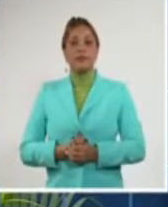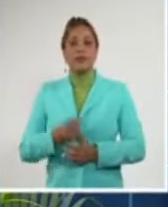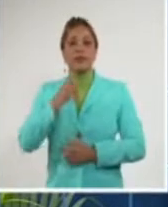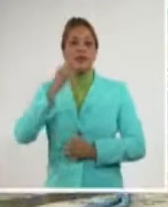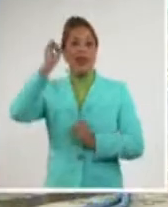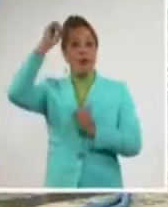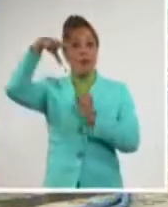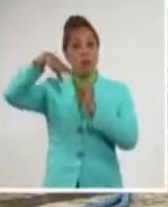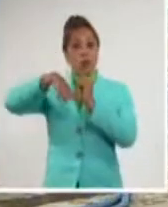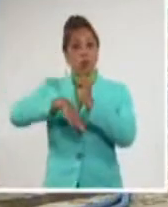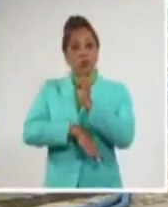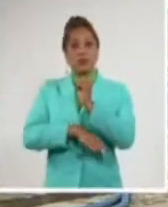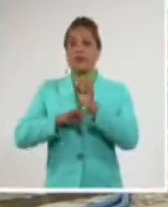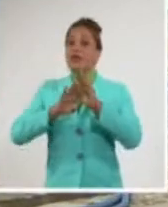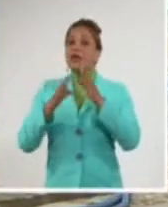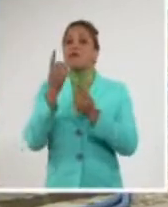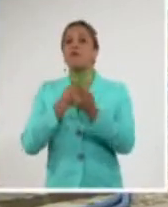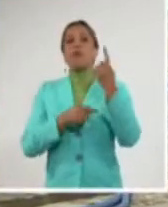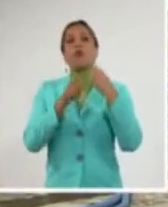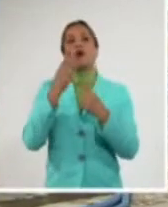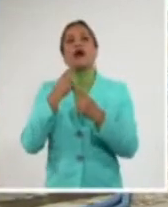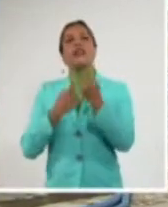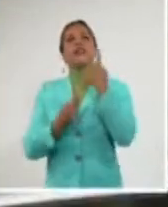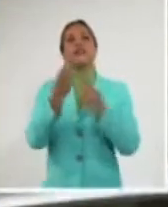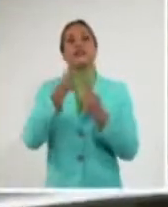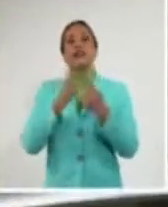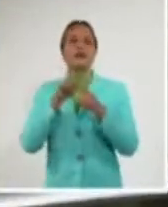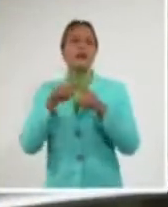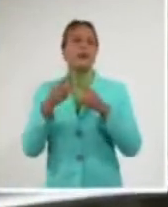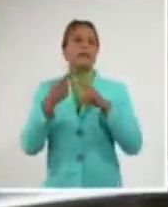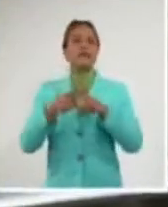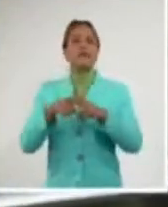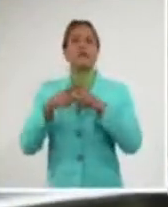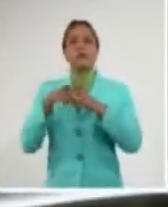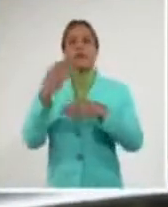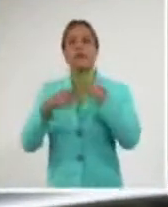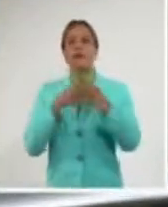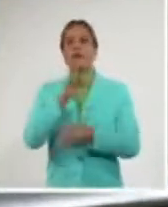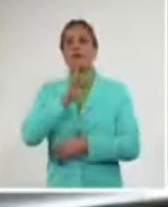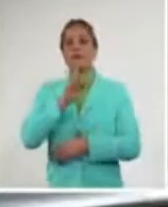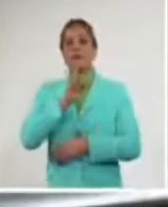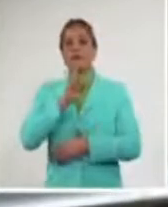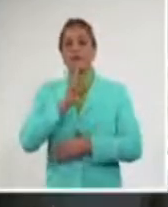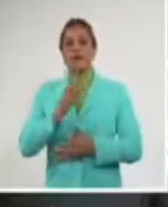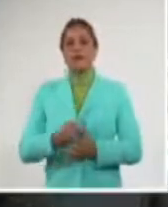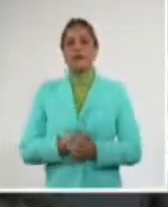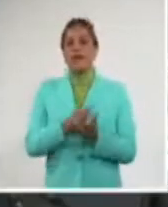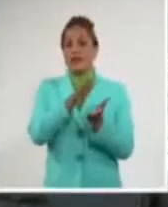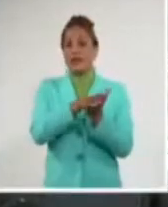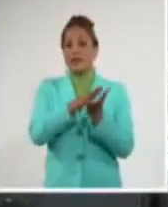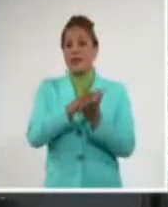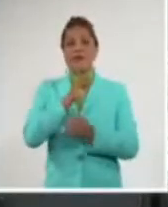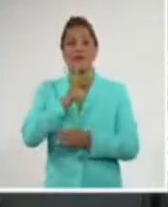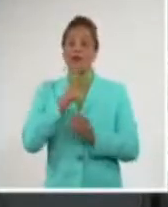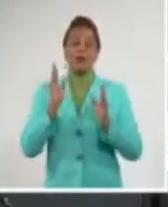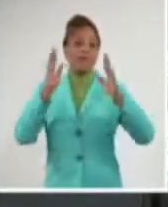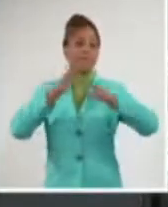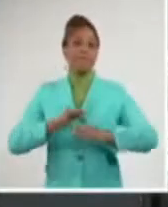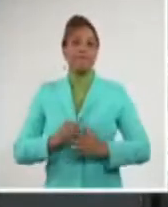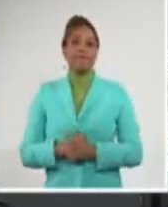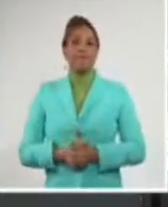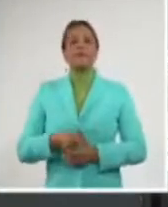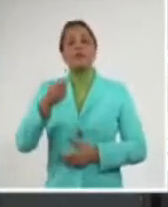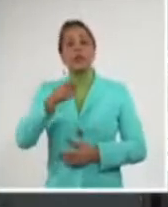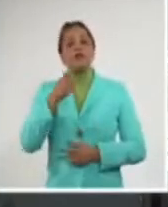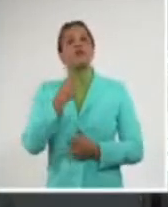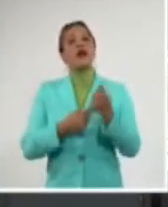buscar alternativas para atenuar los déficits del recurso. Para todo tiene que existir una